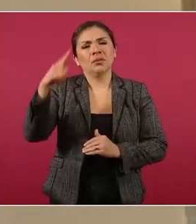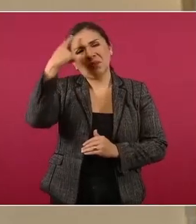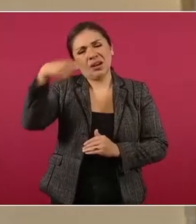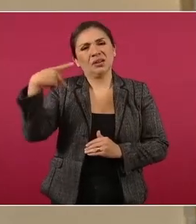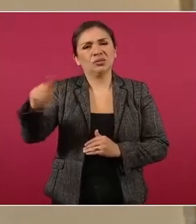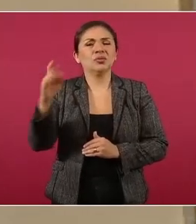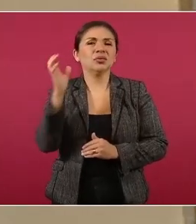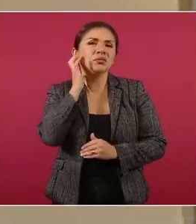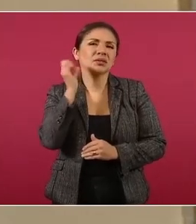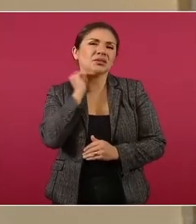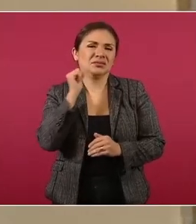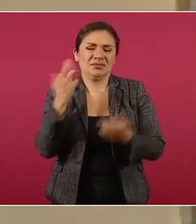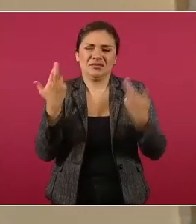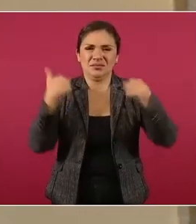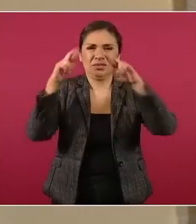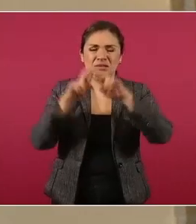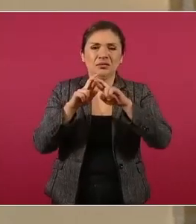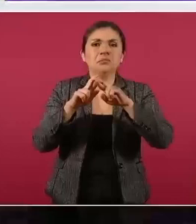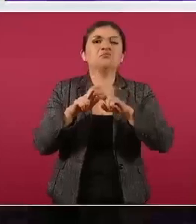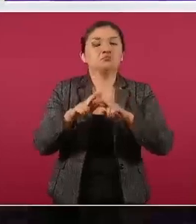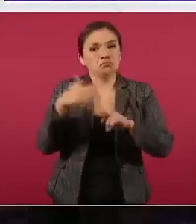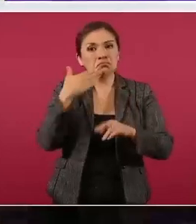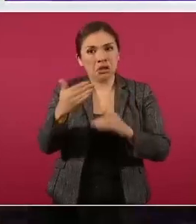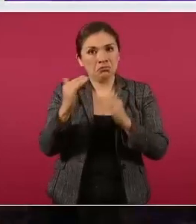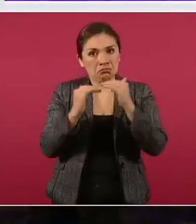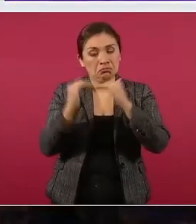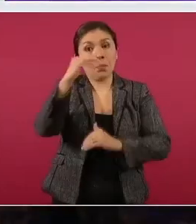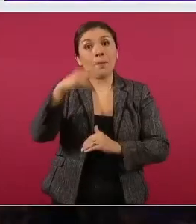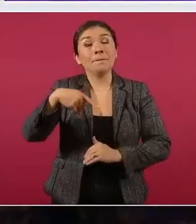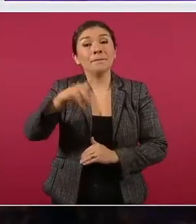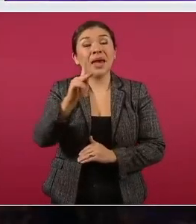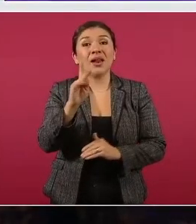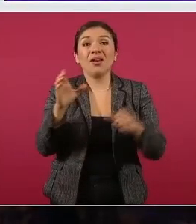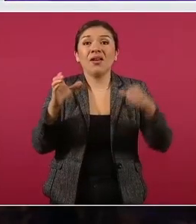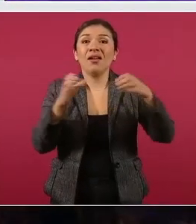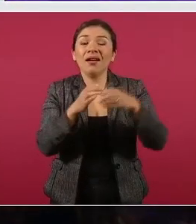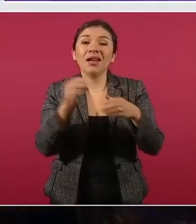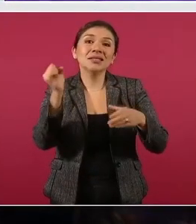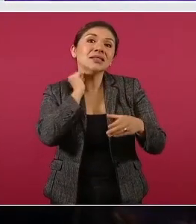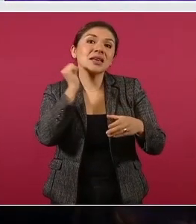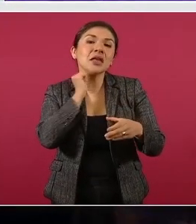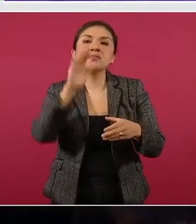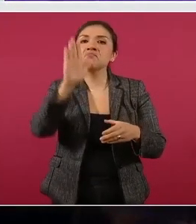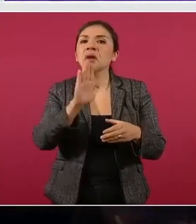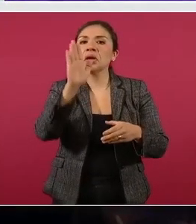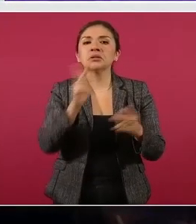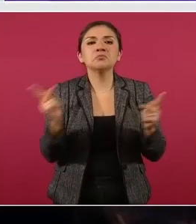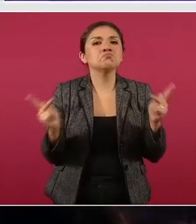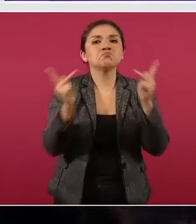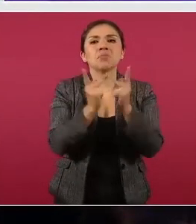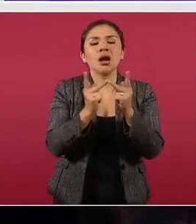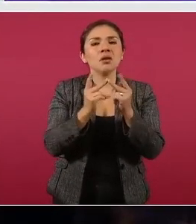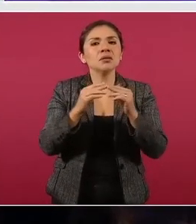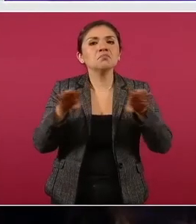pero en el caso del Senado hay prácticamente un empate, queda igual